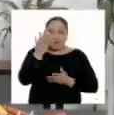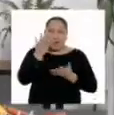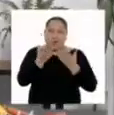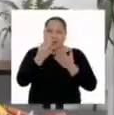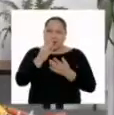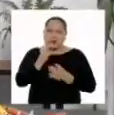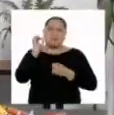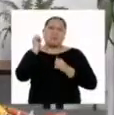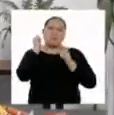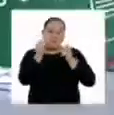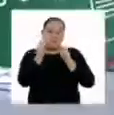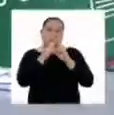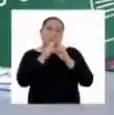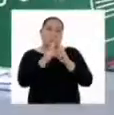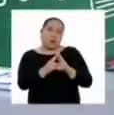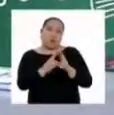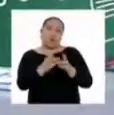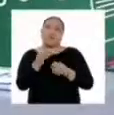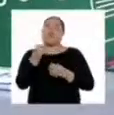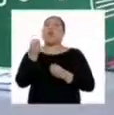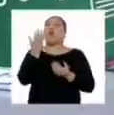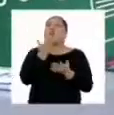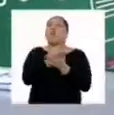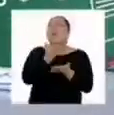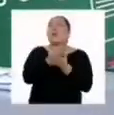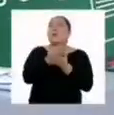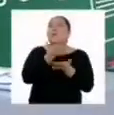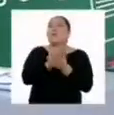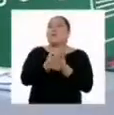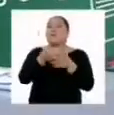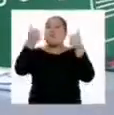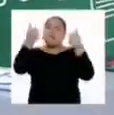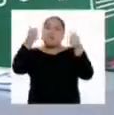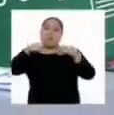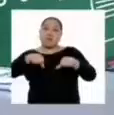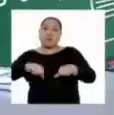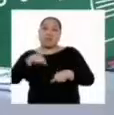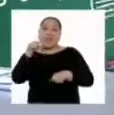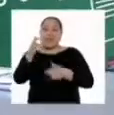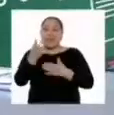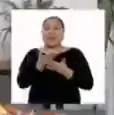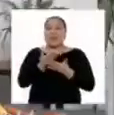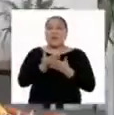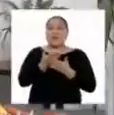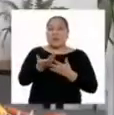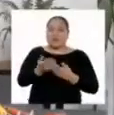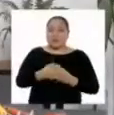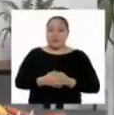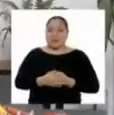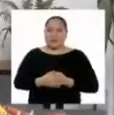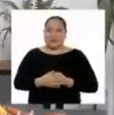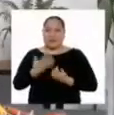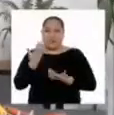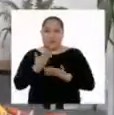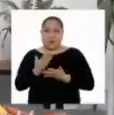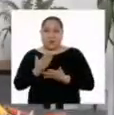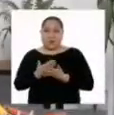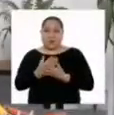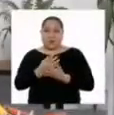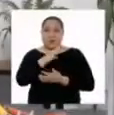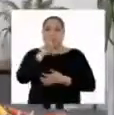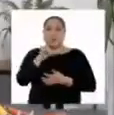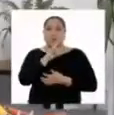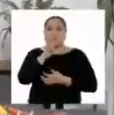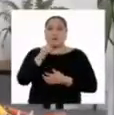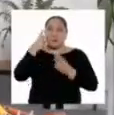posible respuesta a un problema. Y para verificar si es verdadera o falsa, ¡hacemos el experimento! Para comprobar nuestra hipótesis,